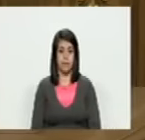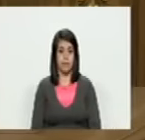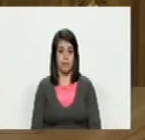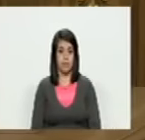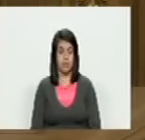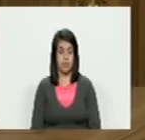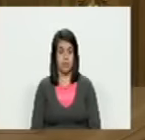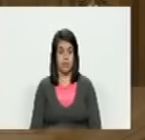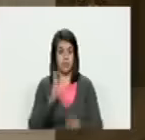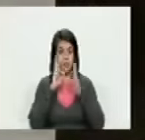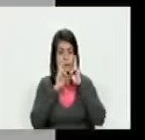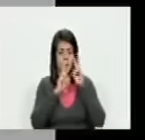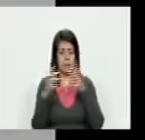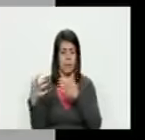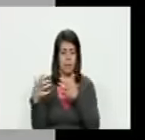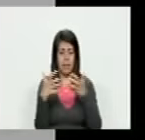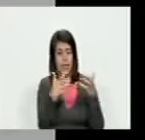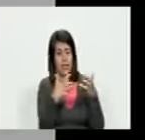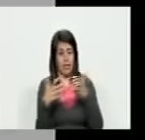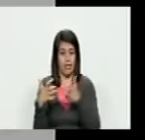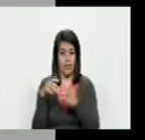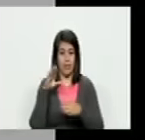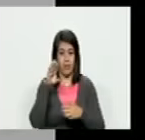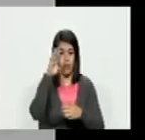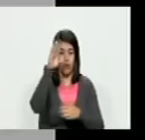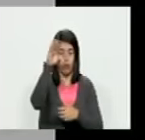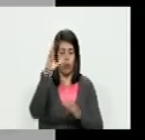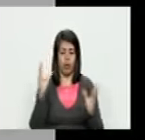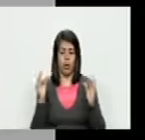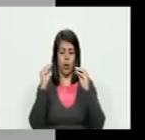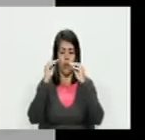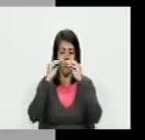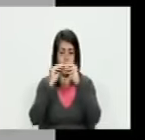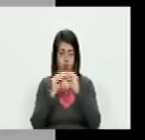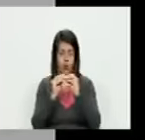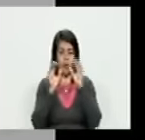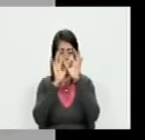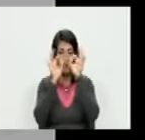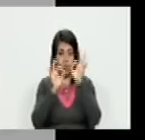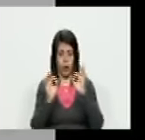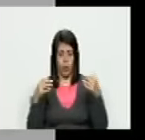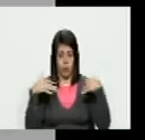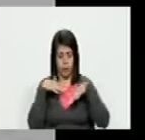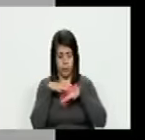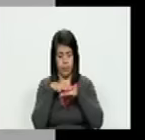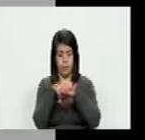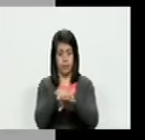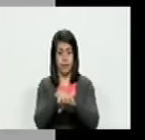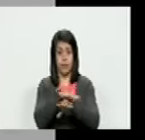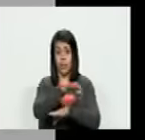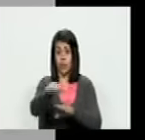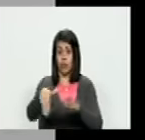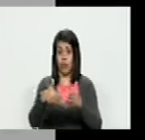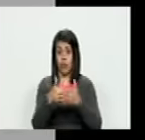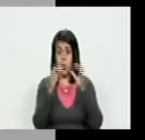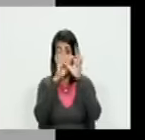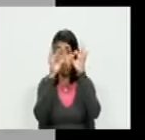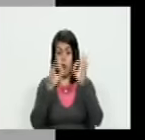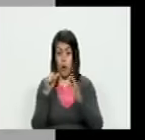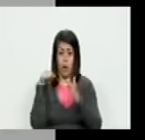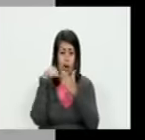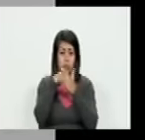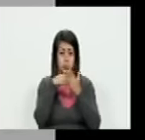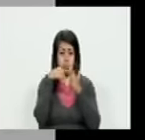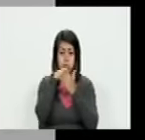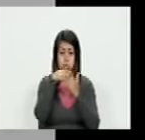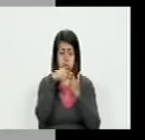la visión de la guerra actual y hacia el futuro combina todas estas formas de lucha integradas todas estas formas de lucha y aquí está les